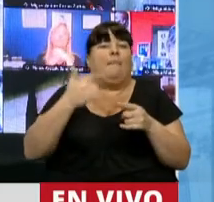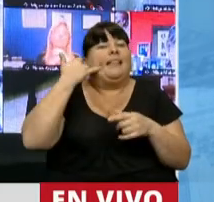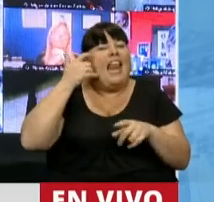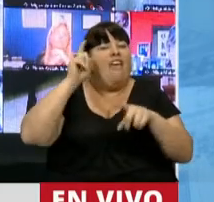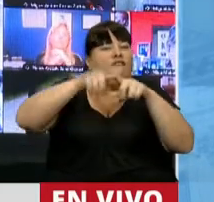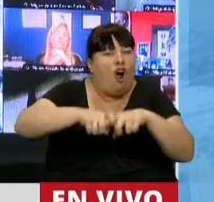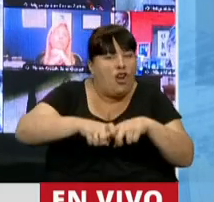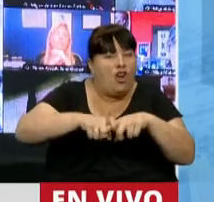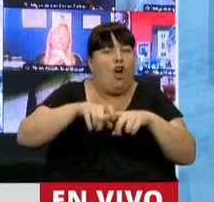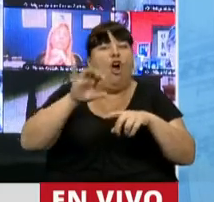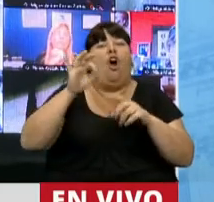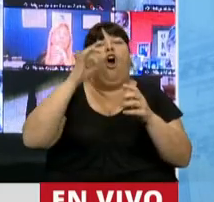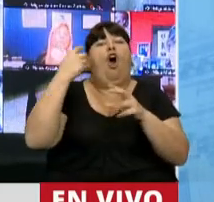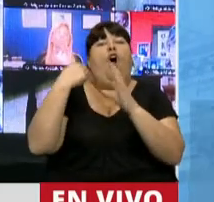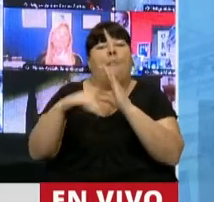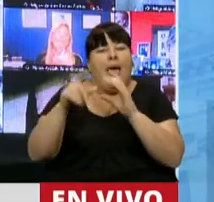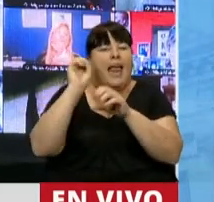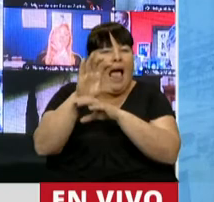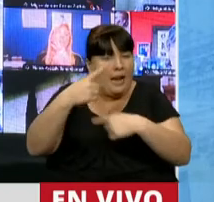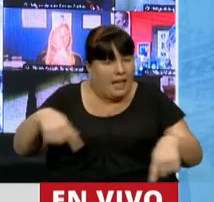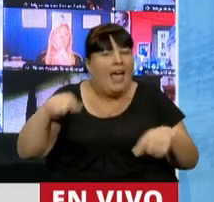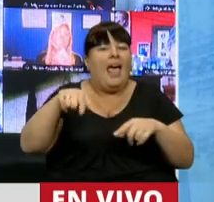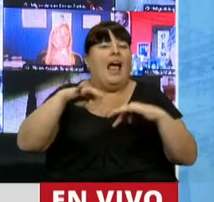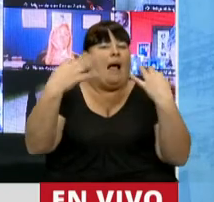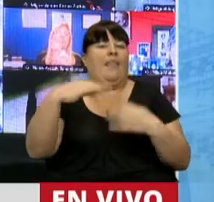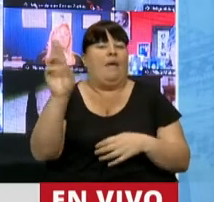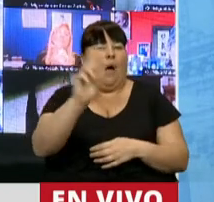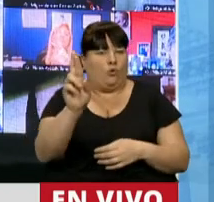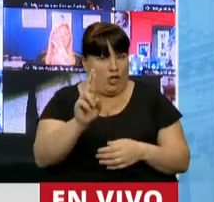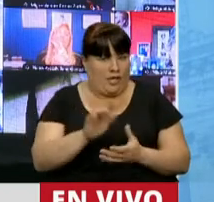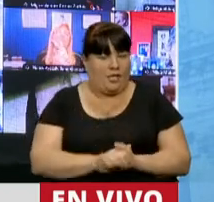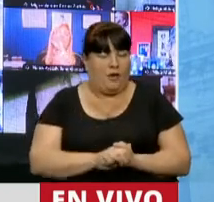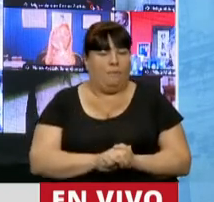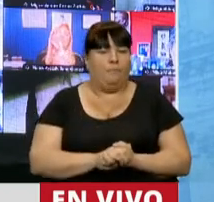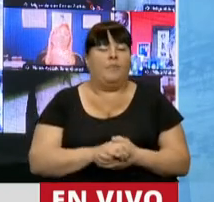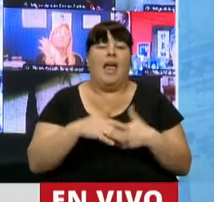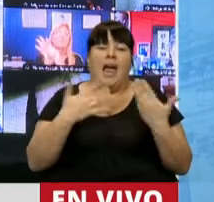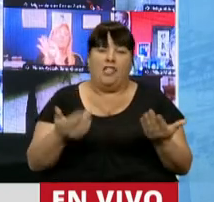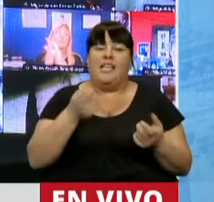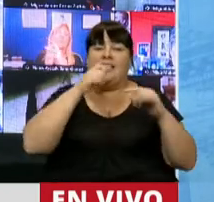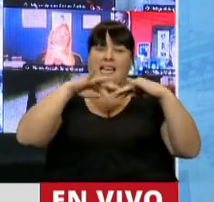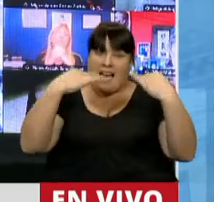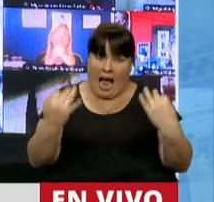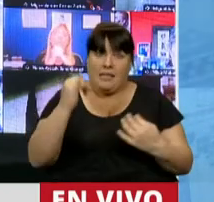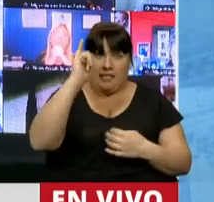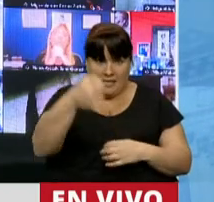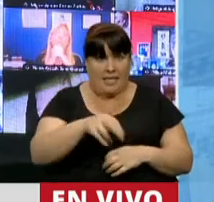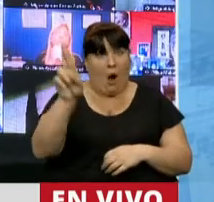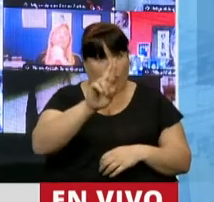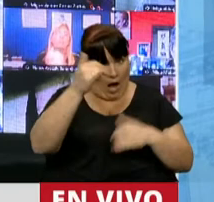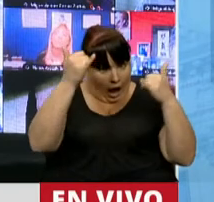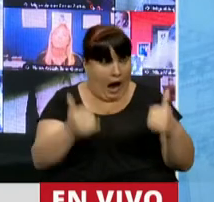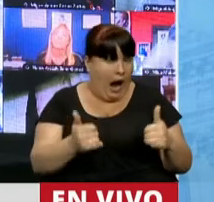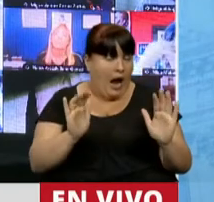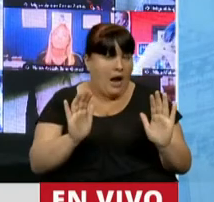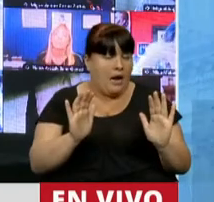comunicaciones telefónicas o postales, requiere que esta Cámara lo autorice. De manera que si esta Cámara da esa autorización,